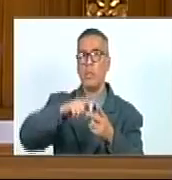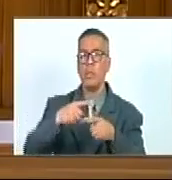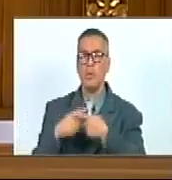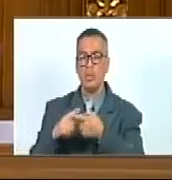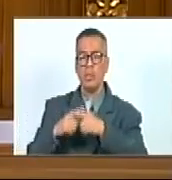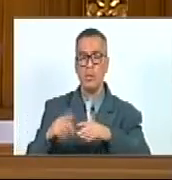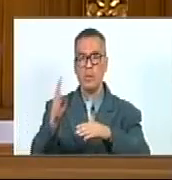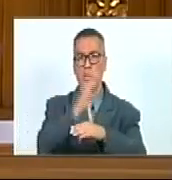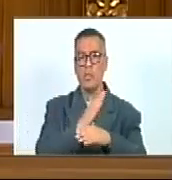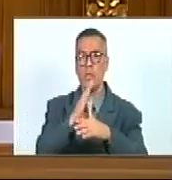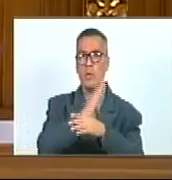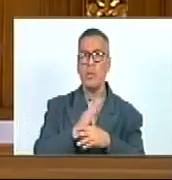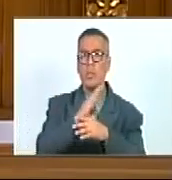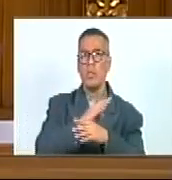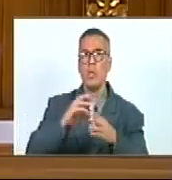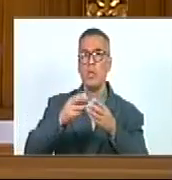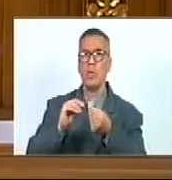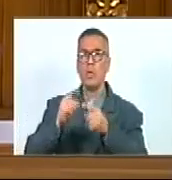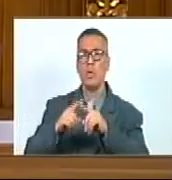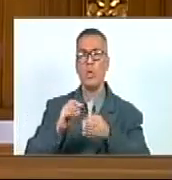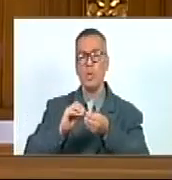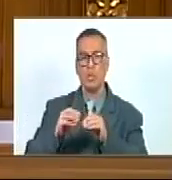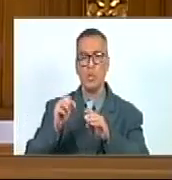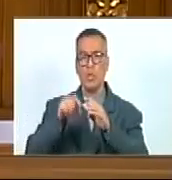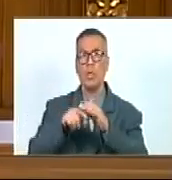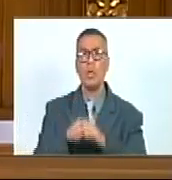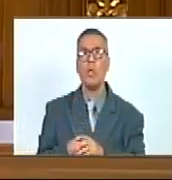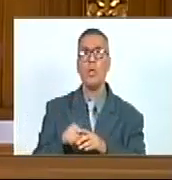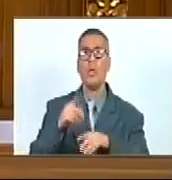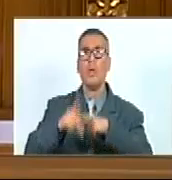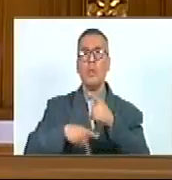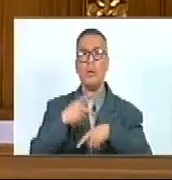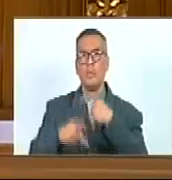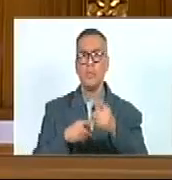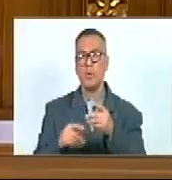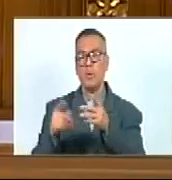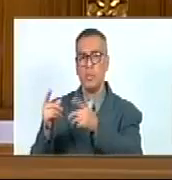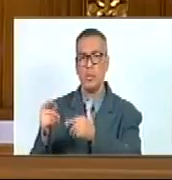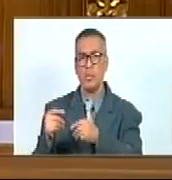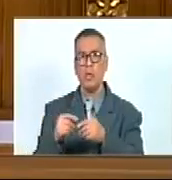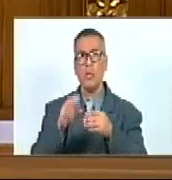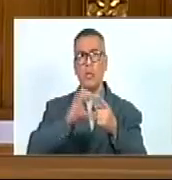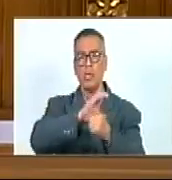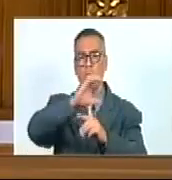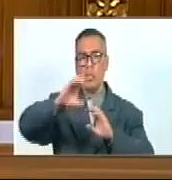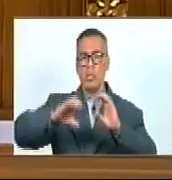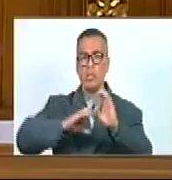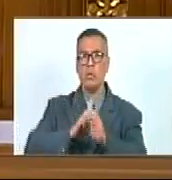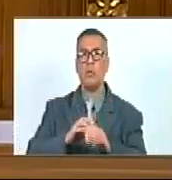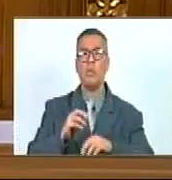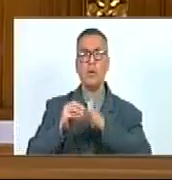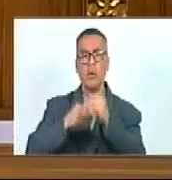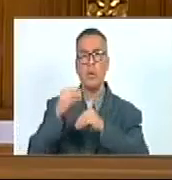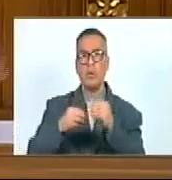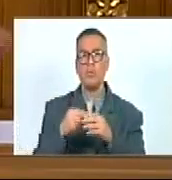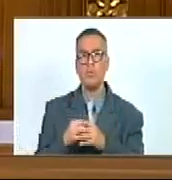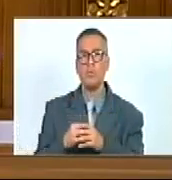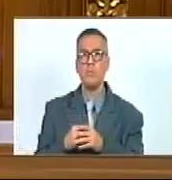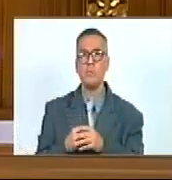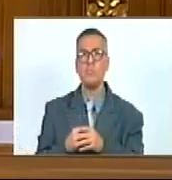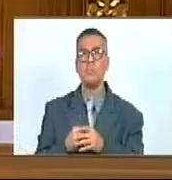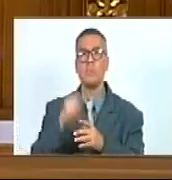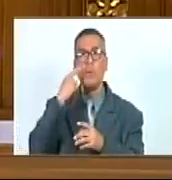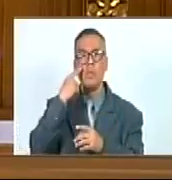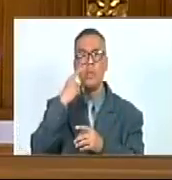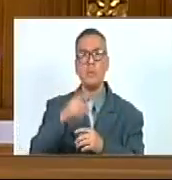Diversidad Biológica Los Recursos Genéticos Y Los Procesos Ecológicos Tomando En